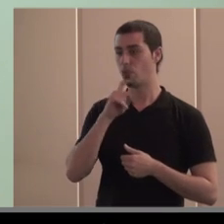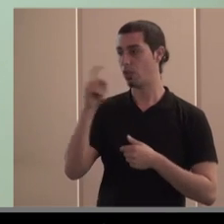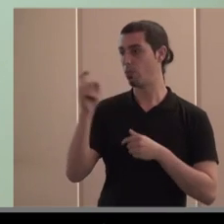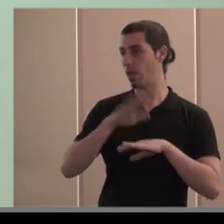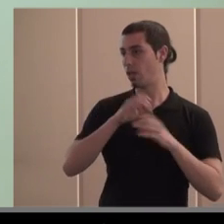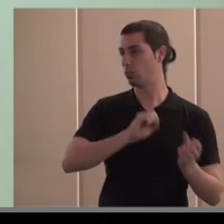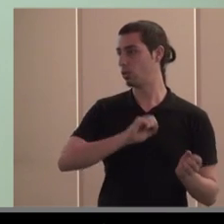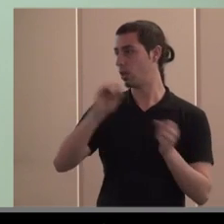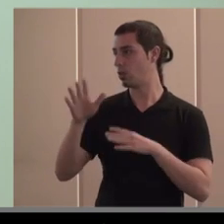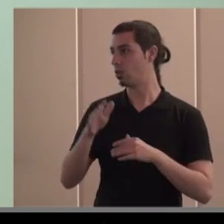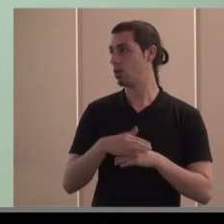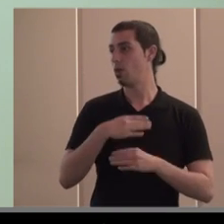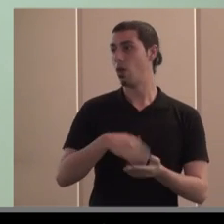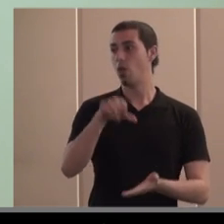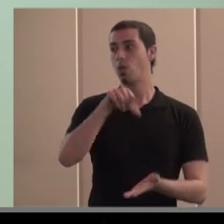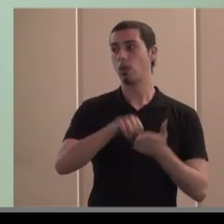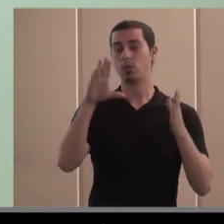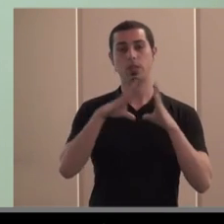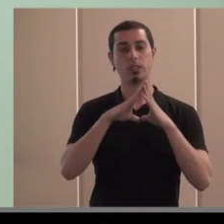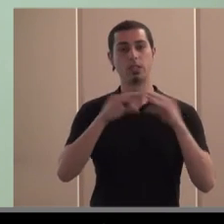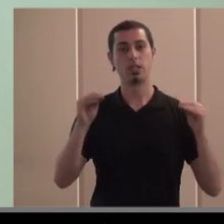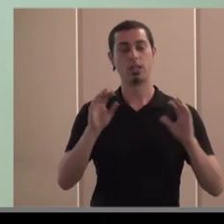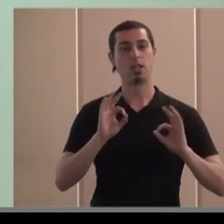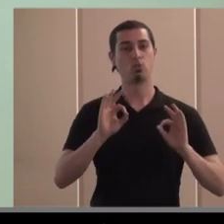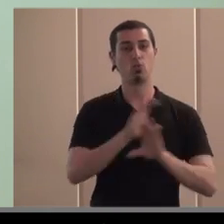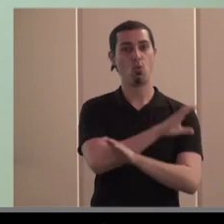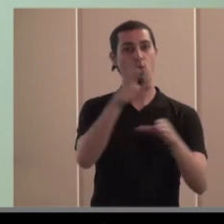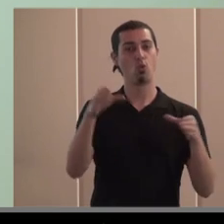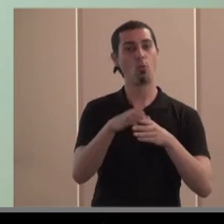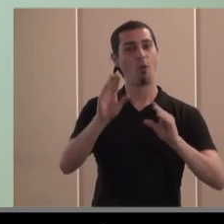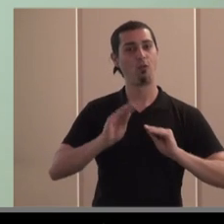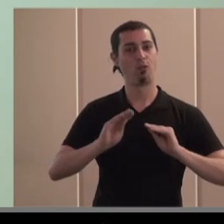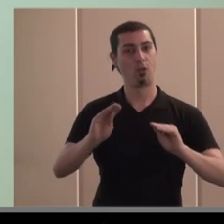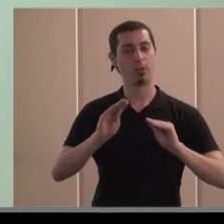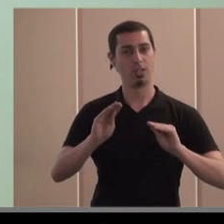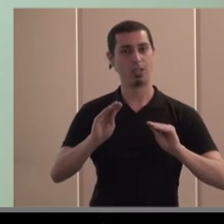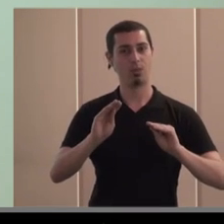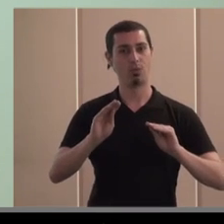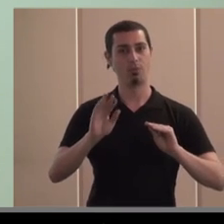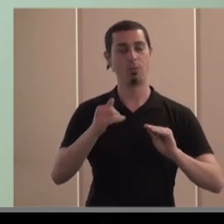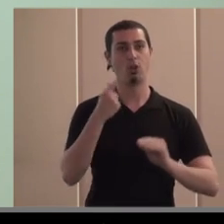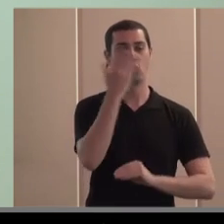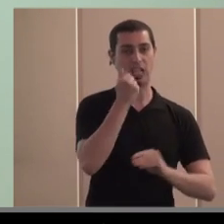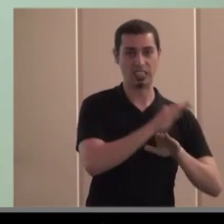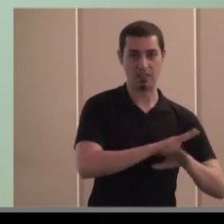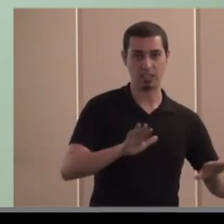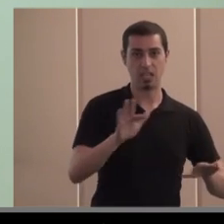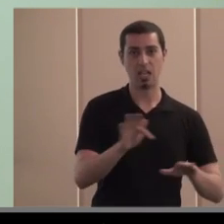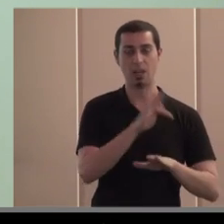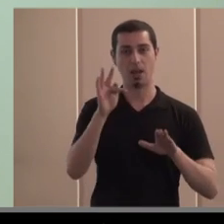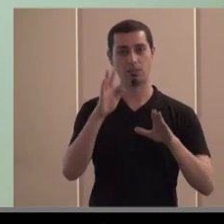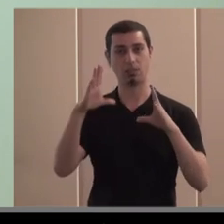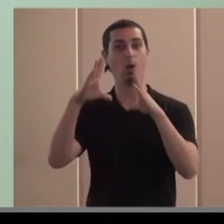la Universitaria es un grupo formativo que tiene desde escuelas infantiles hasta centros